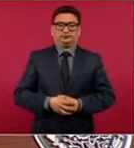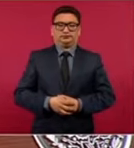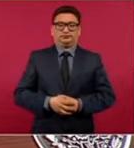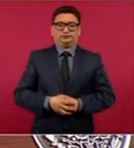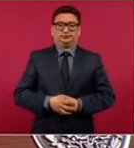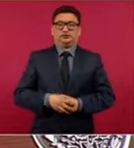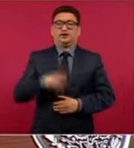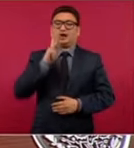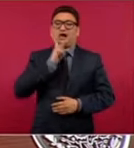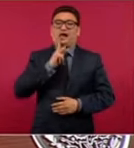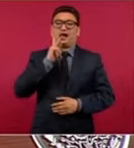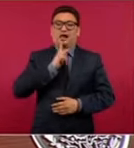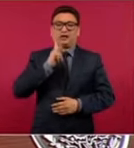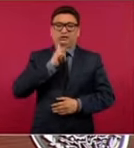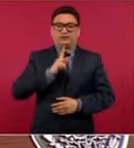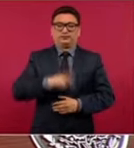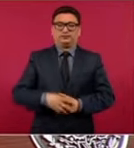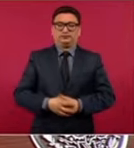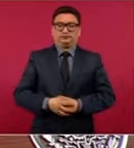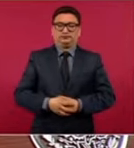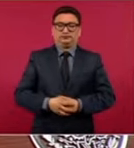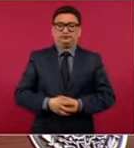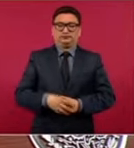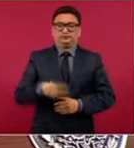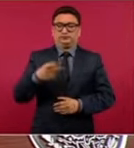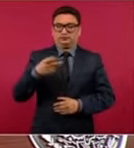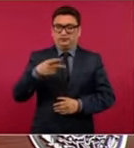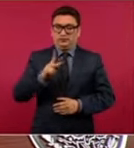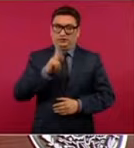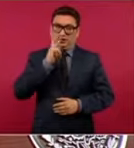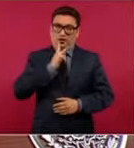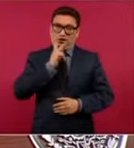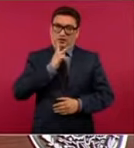A ver si, pero no voy a hacer un montaje.